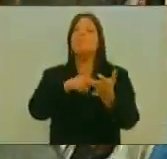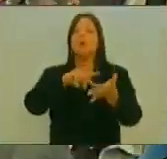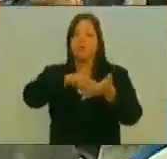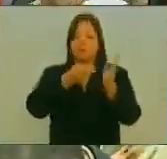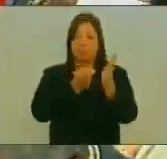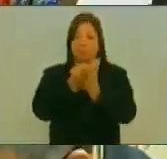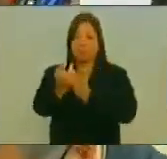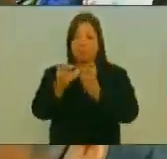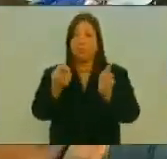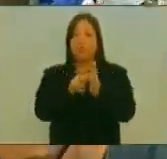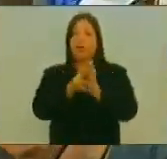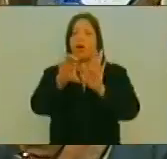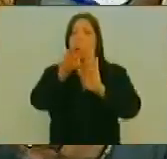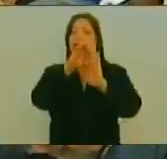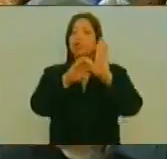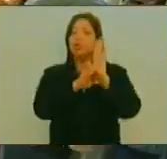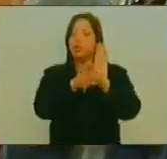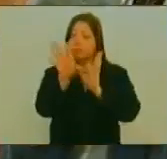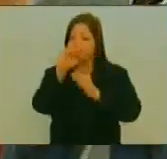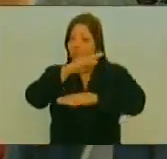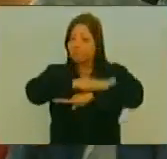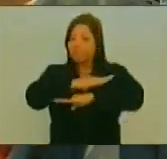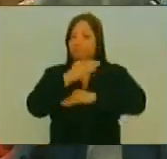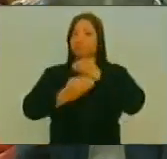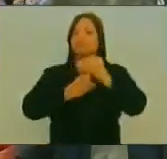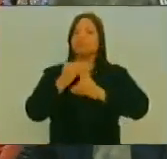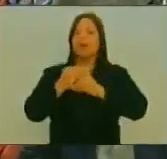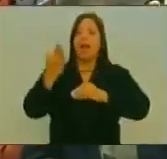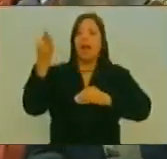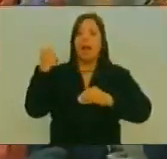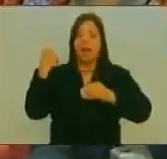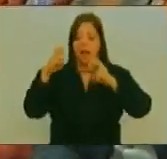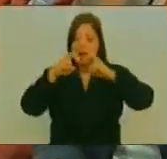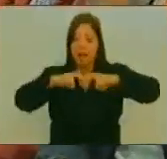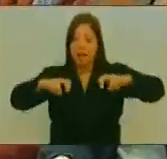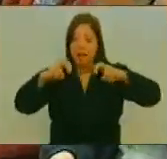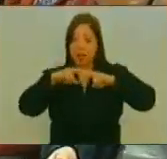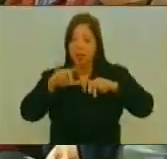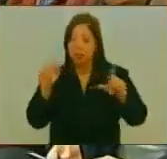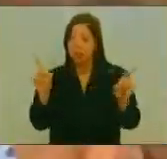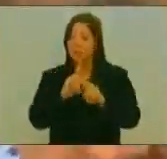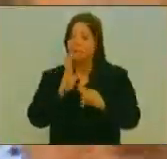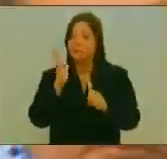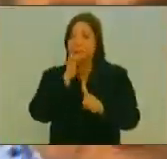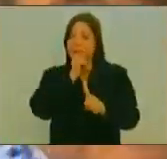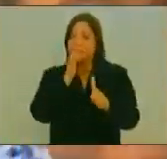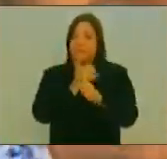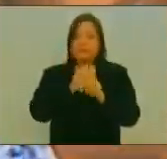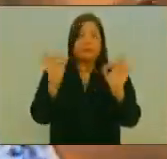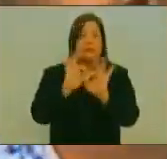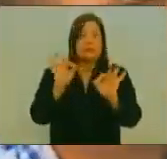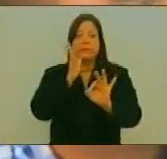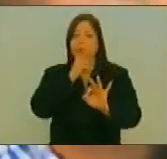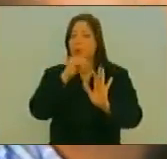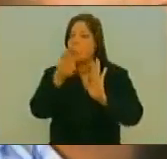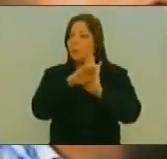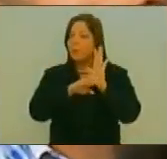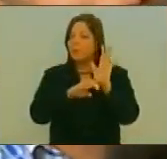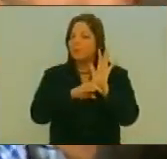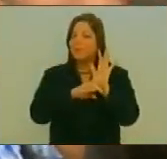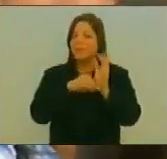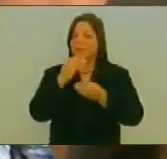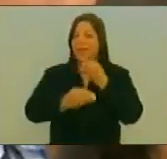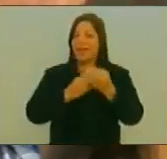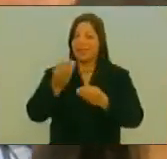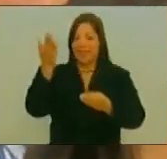Carta Magna Cuestión que no encontró a su llegada Al máximo cargo de este órgano del Poder